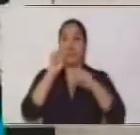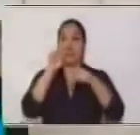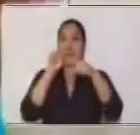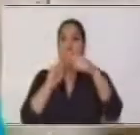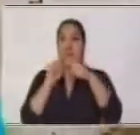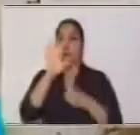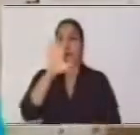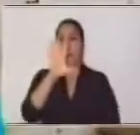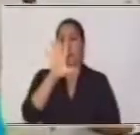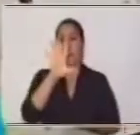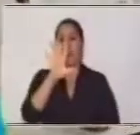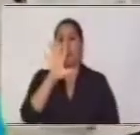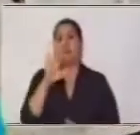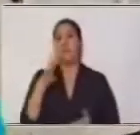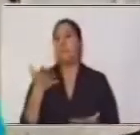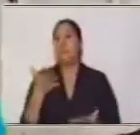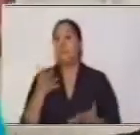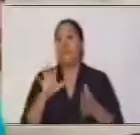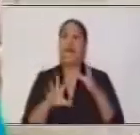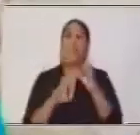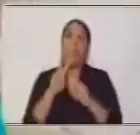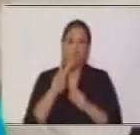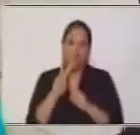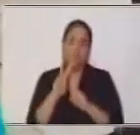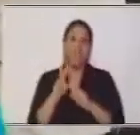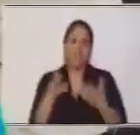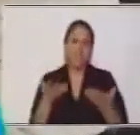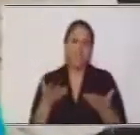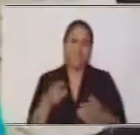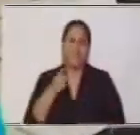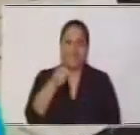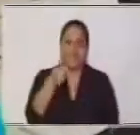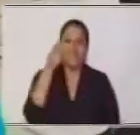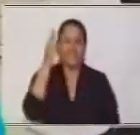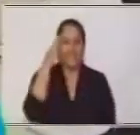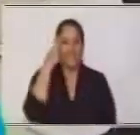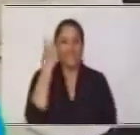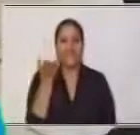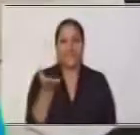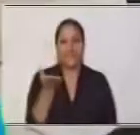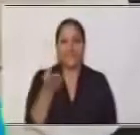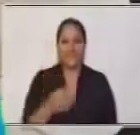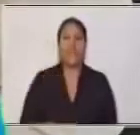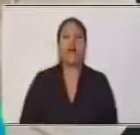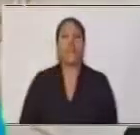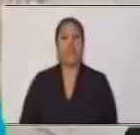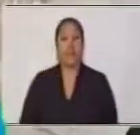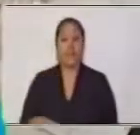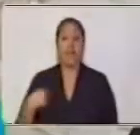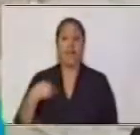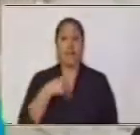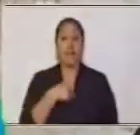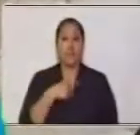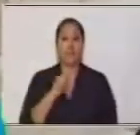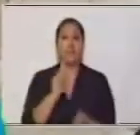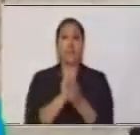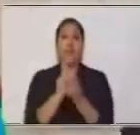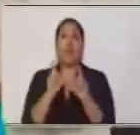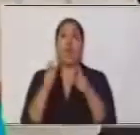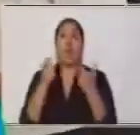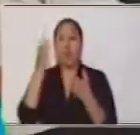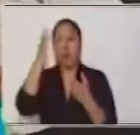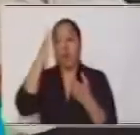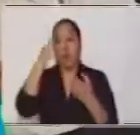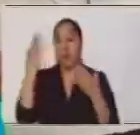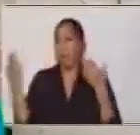magia. Doce. Recordemos entonces, que para encontrar un término desconocido, cuando